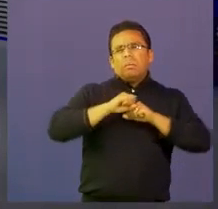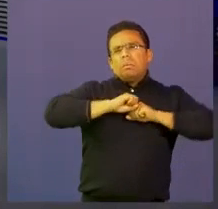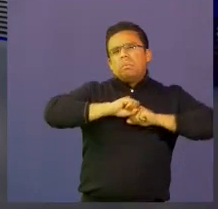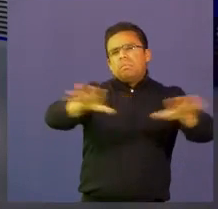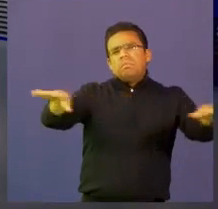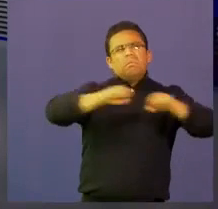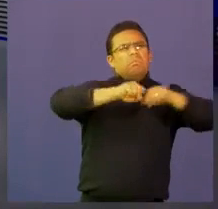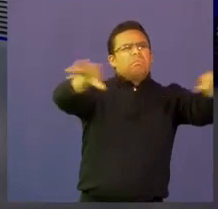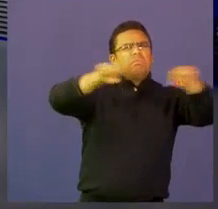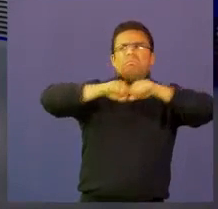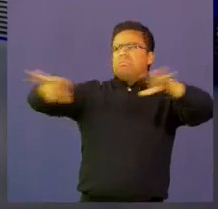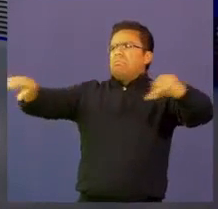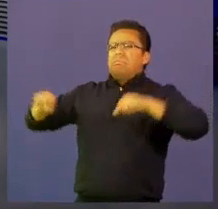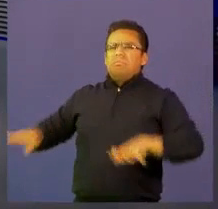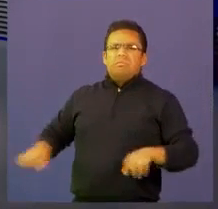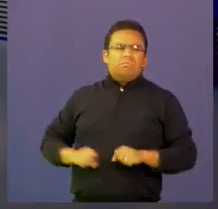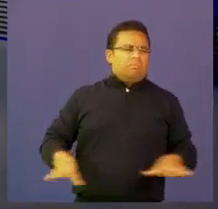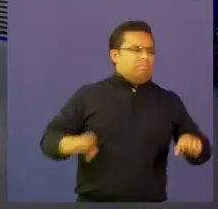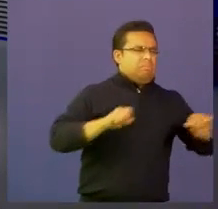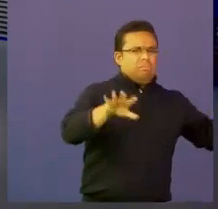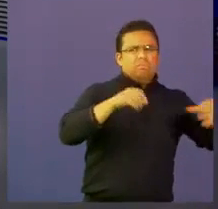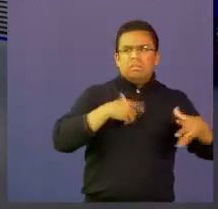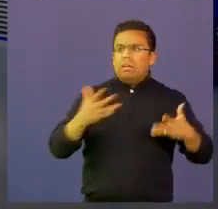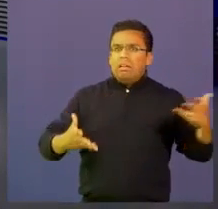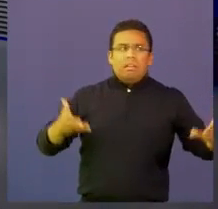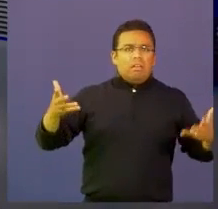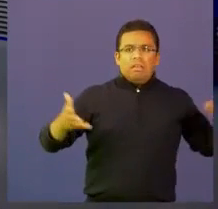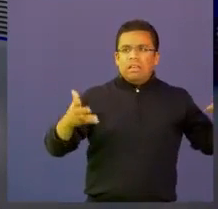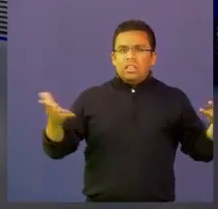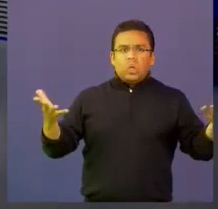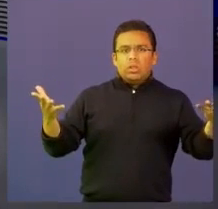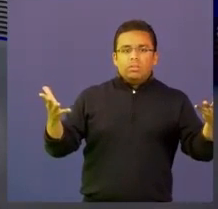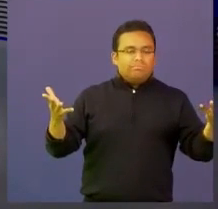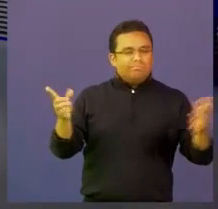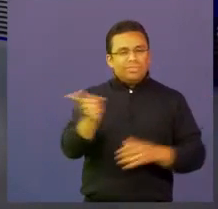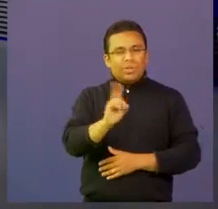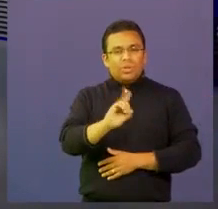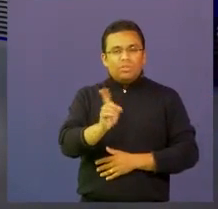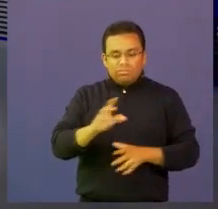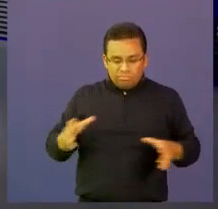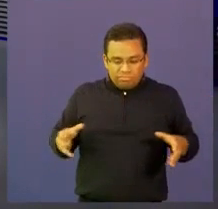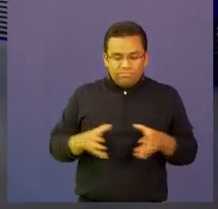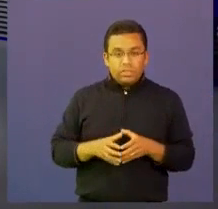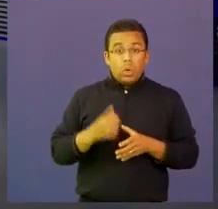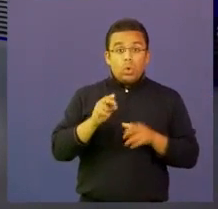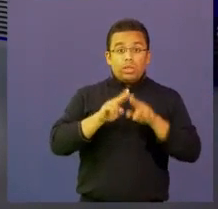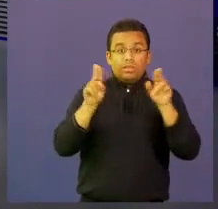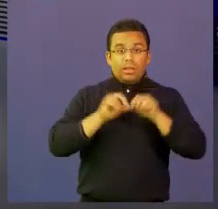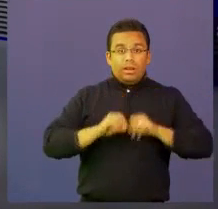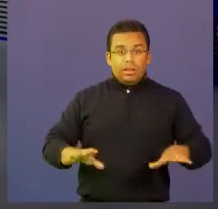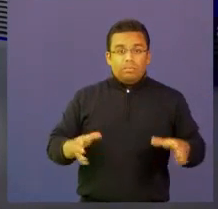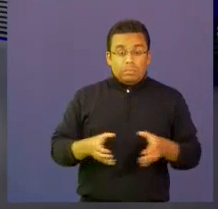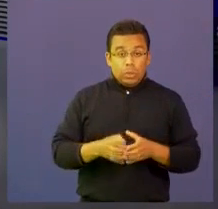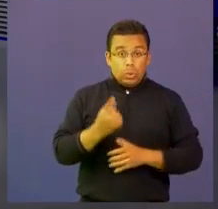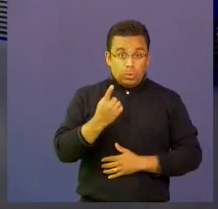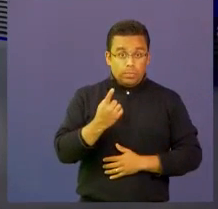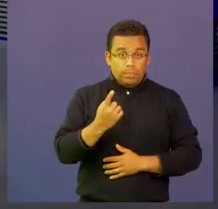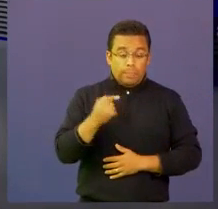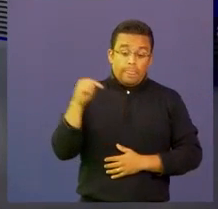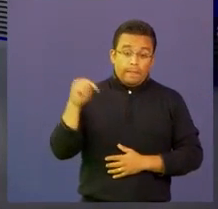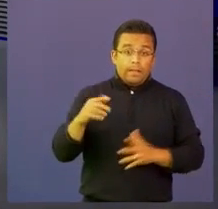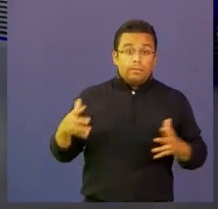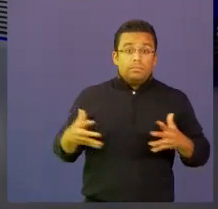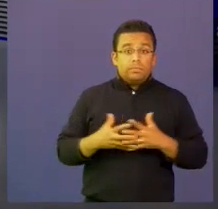una multiplicidad de contenidos que la gente no sepa qué hacer, sino realmente cómo lo hacemos desde allí. Y creo que ahí hay una gran posibilidad de seguir trabajando